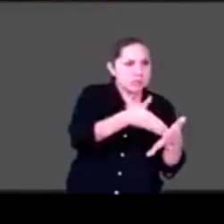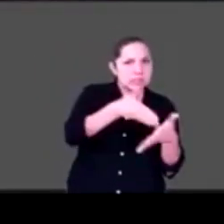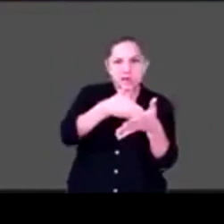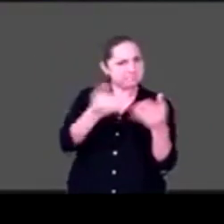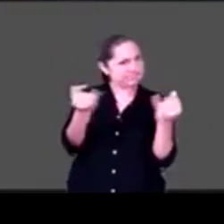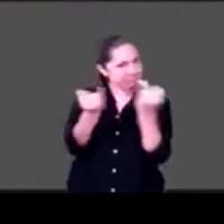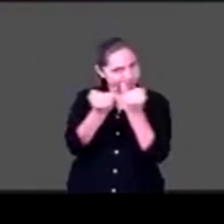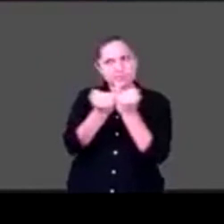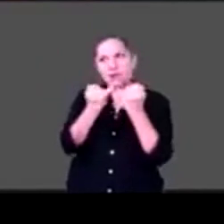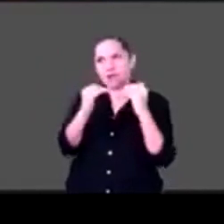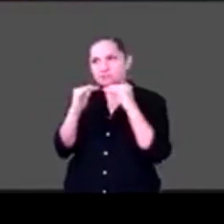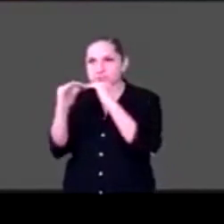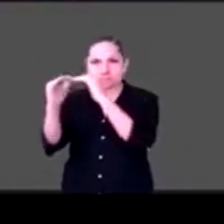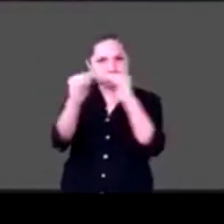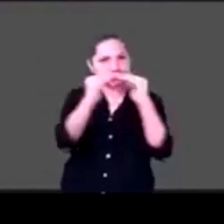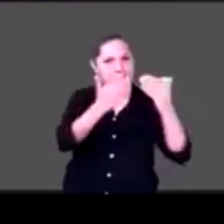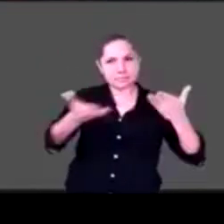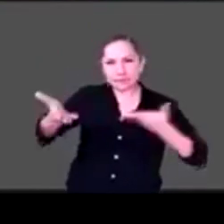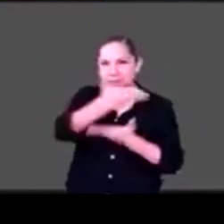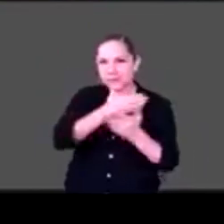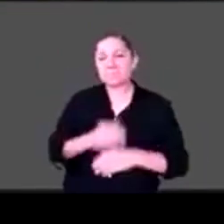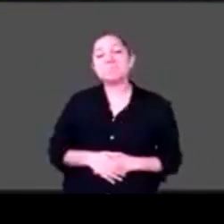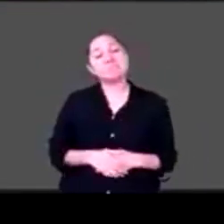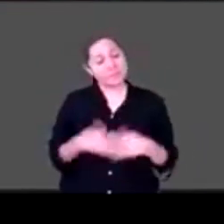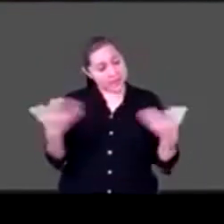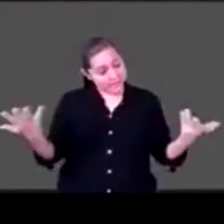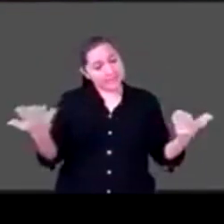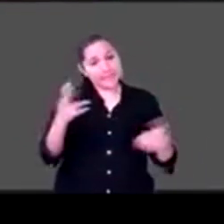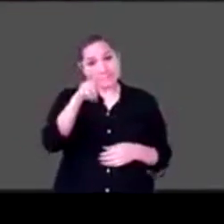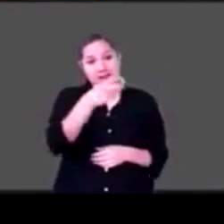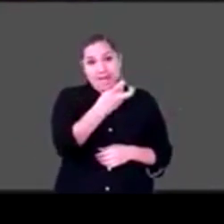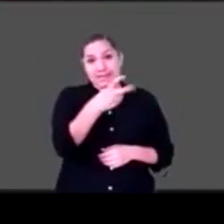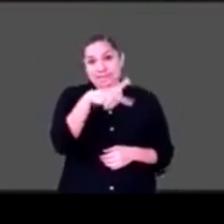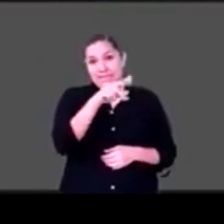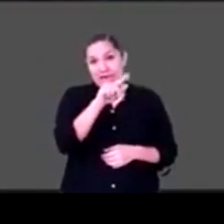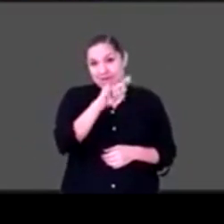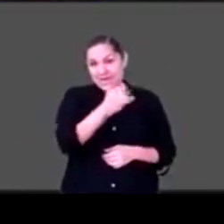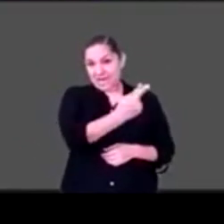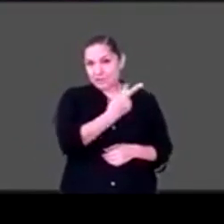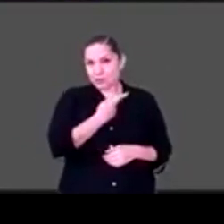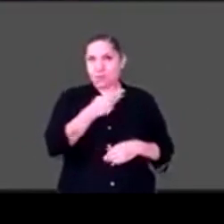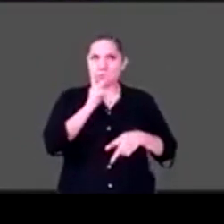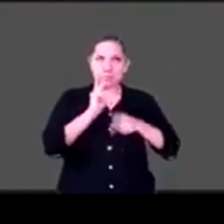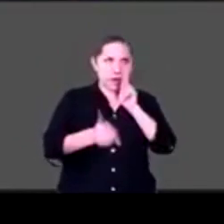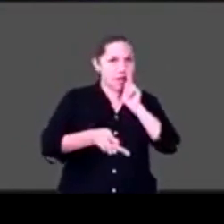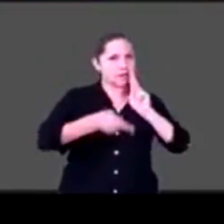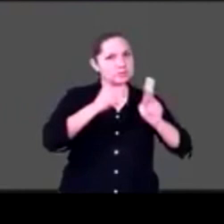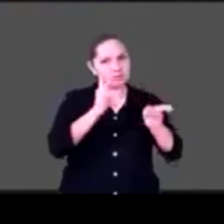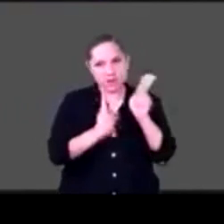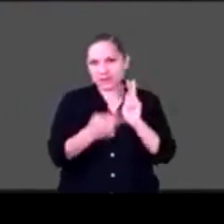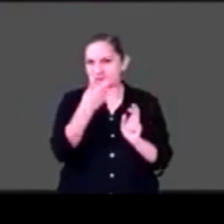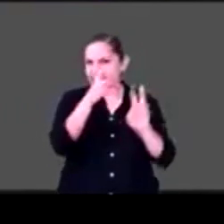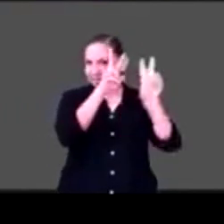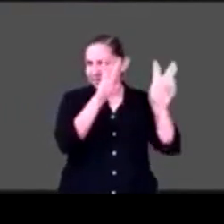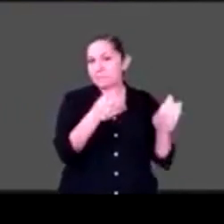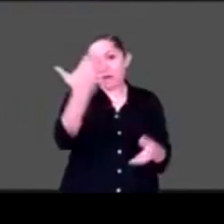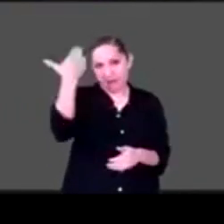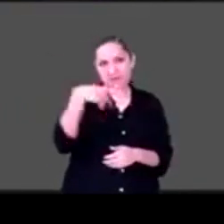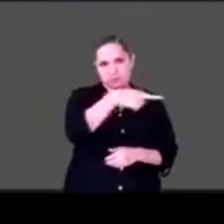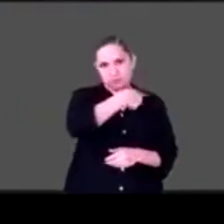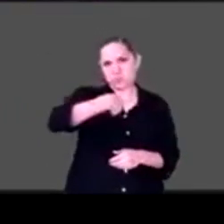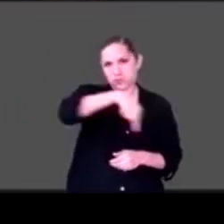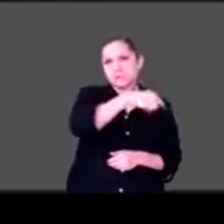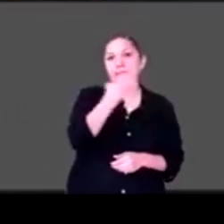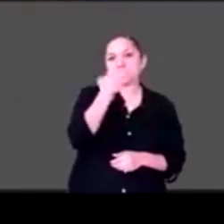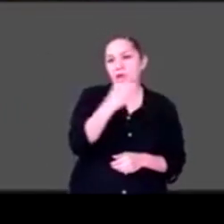hemos discutido mucho con Katia. Los dos tenemos hijos con discapacidad y hemos pasado por escuelas con y sin inclusión. ¿Cuál es